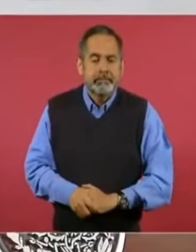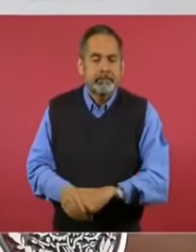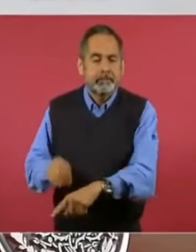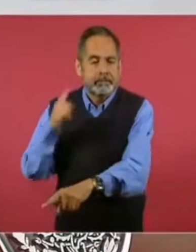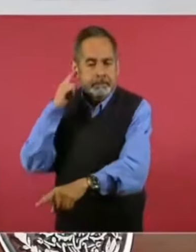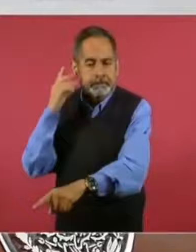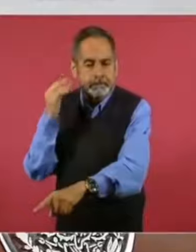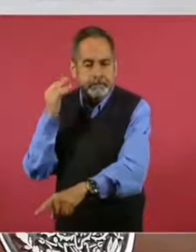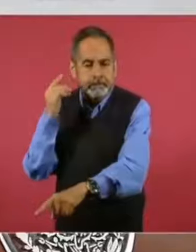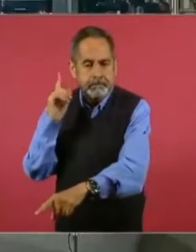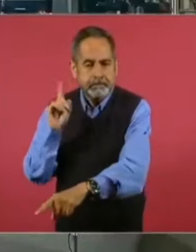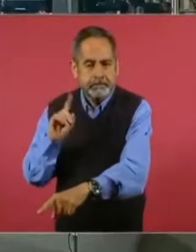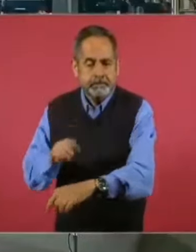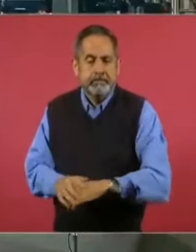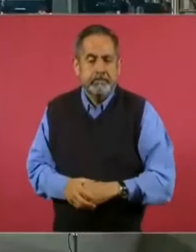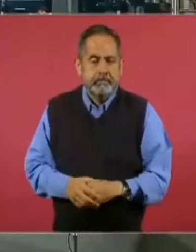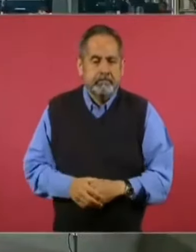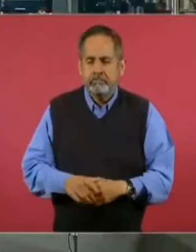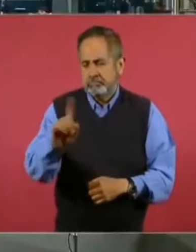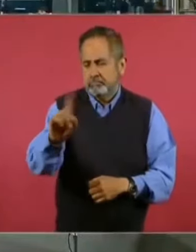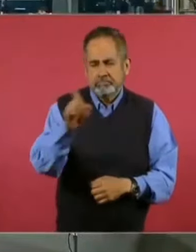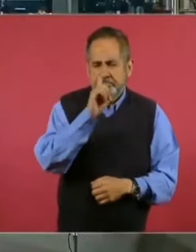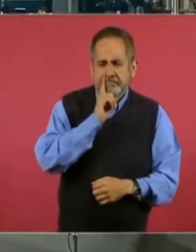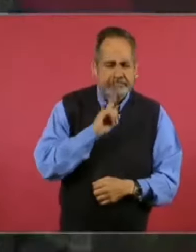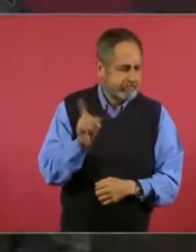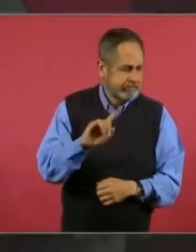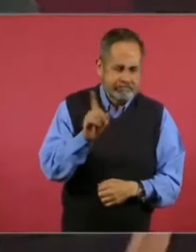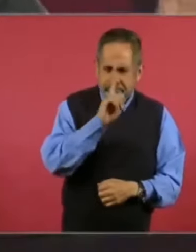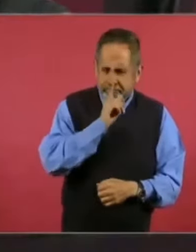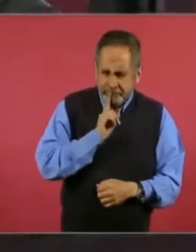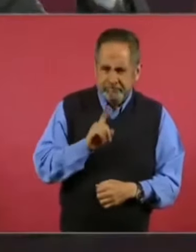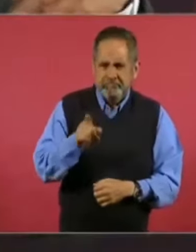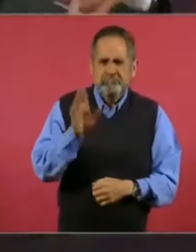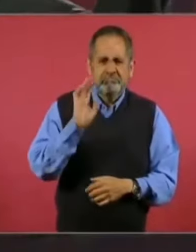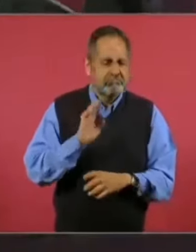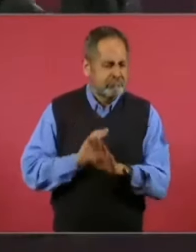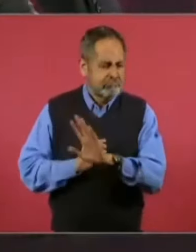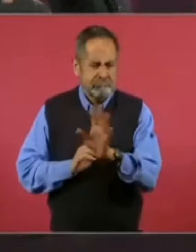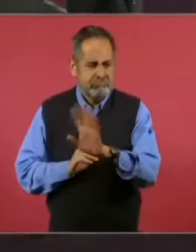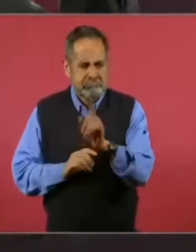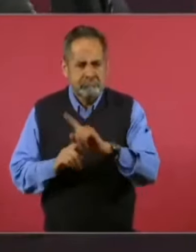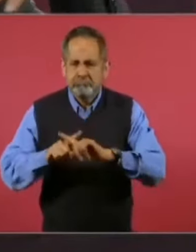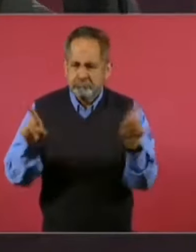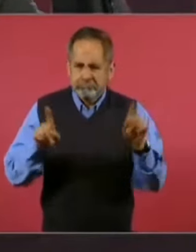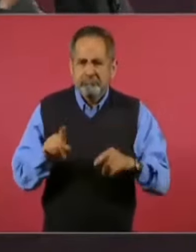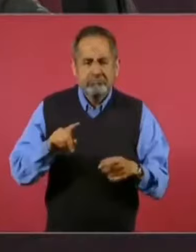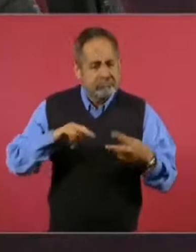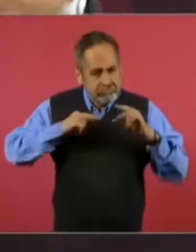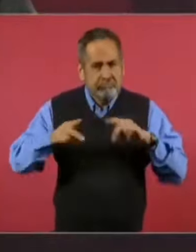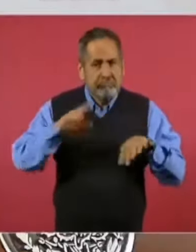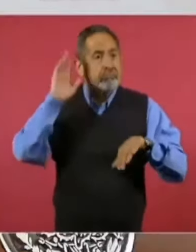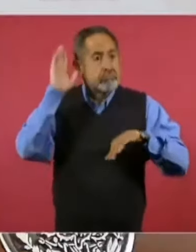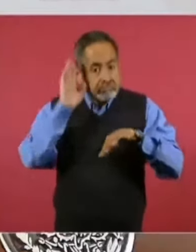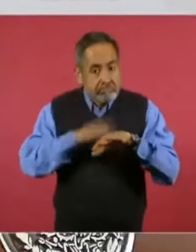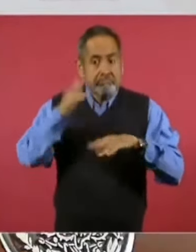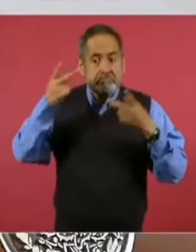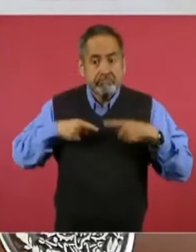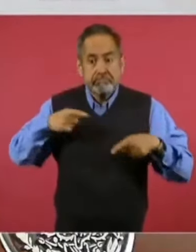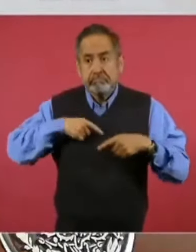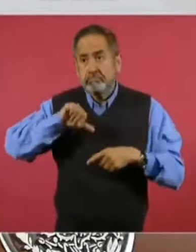No es cierto, no es cierto, al contrario, están llegando más inversiones.